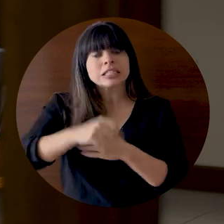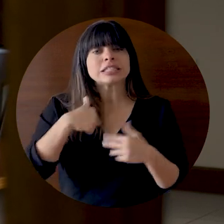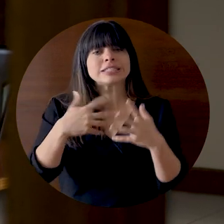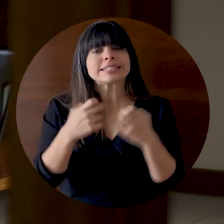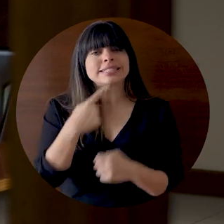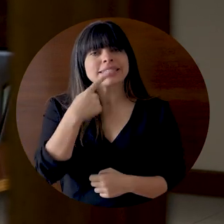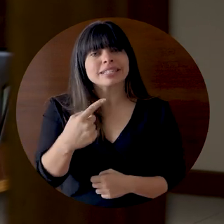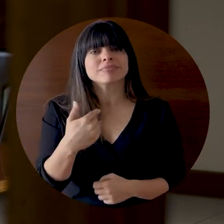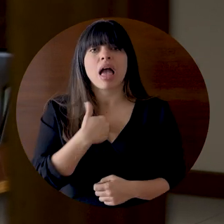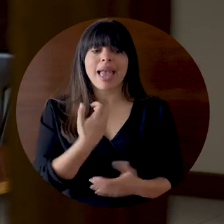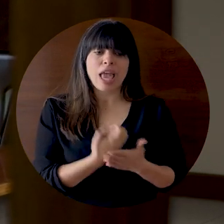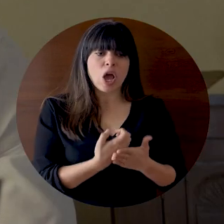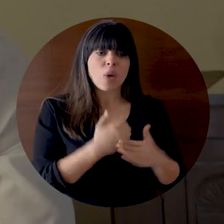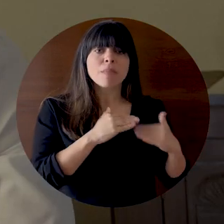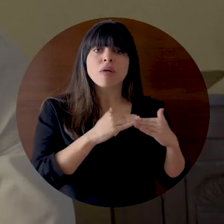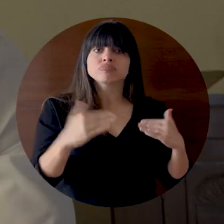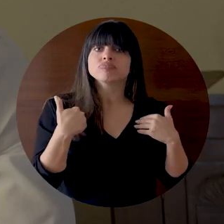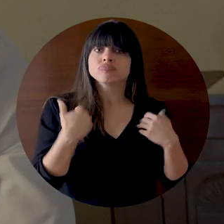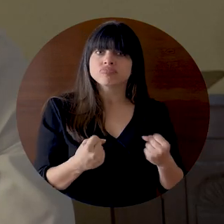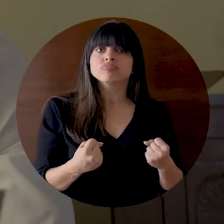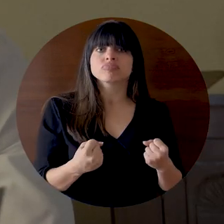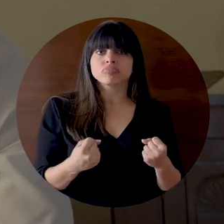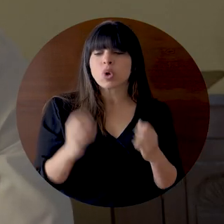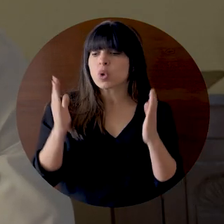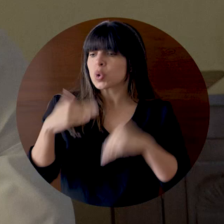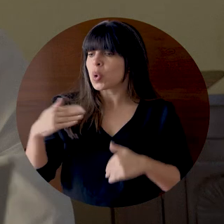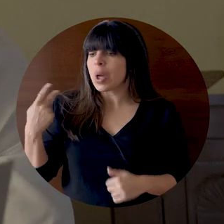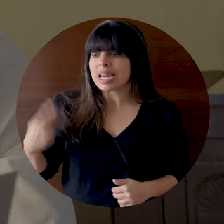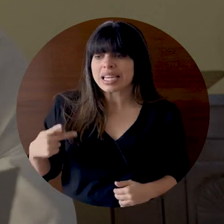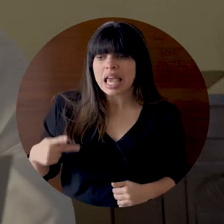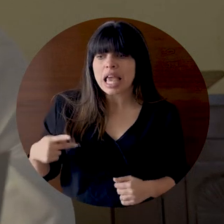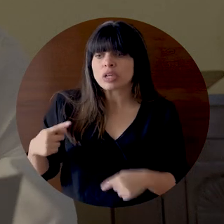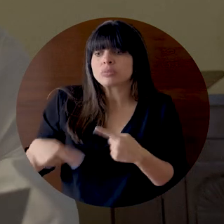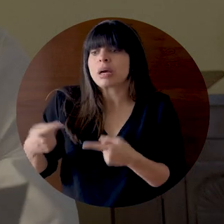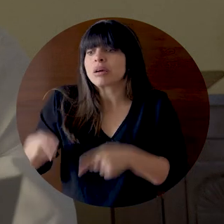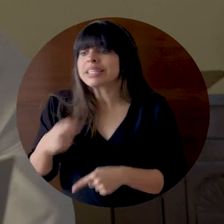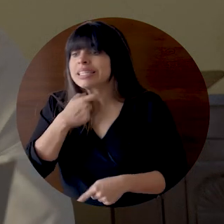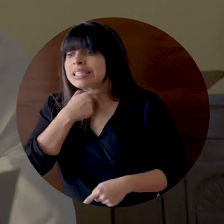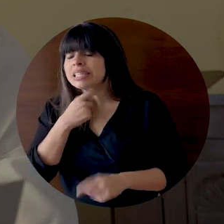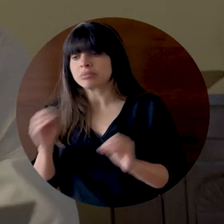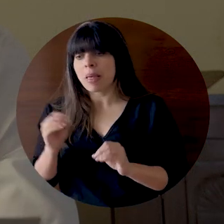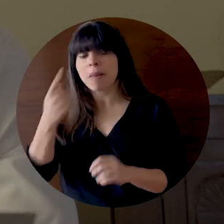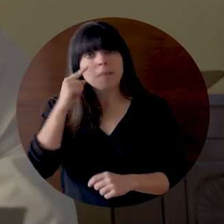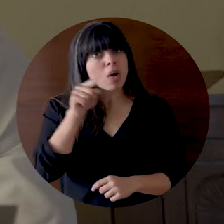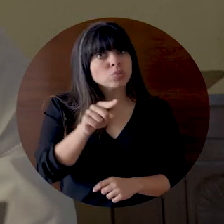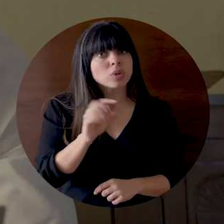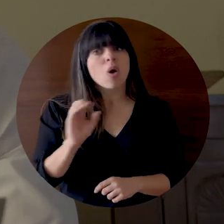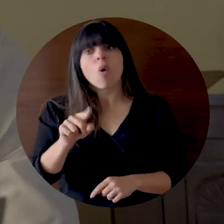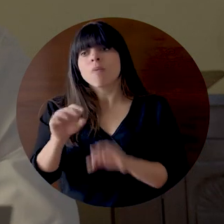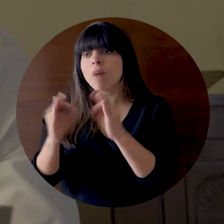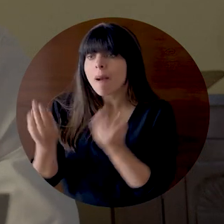decirte que tenemos una economía sana y que no hay riesgos de una crisis para vos o para tu familia